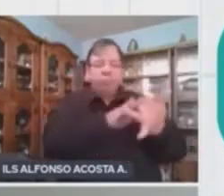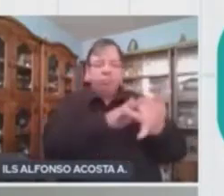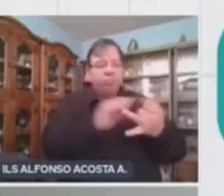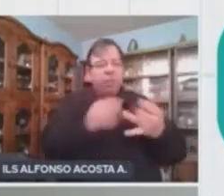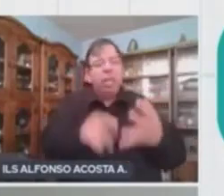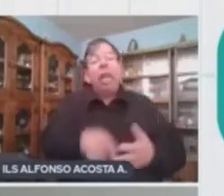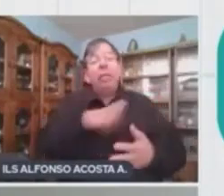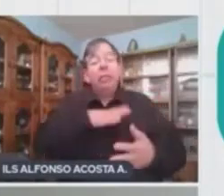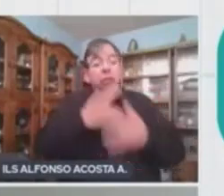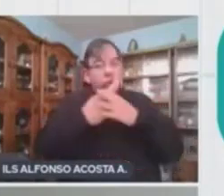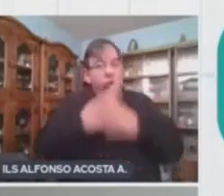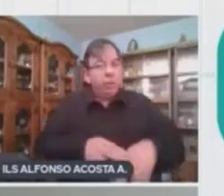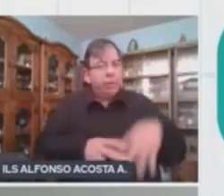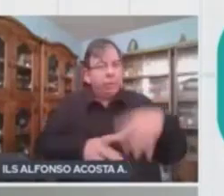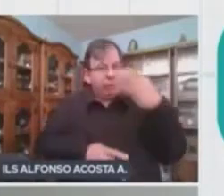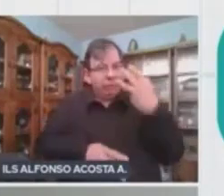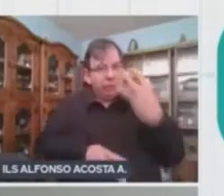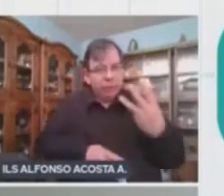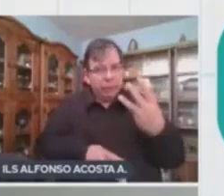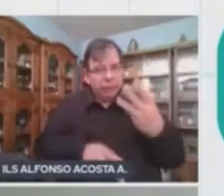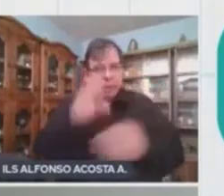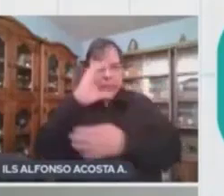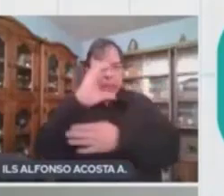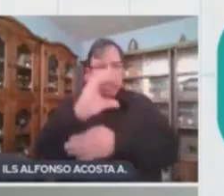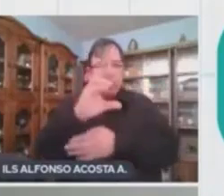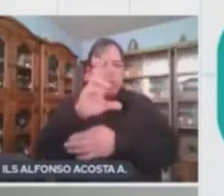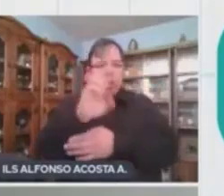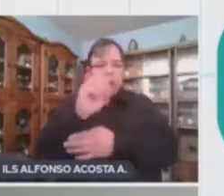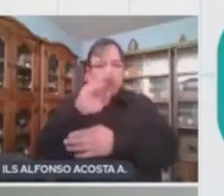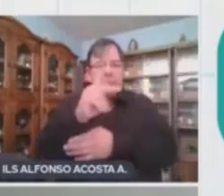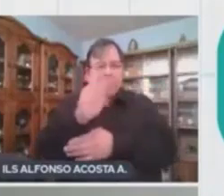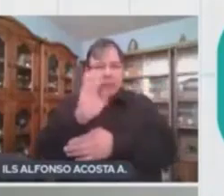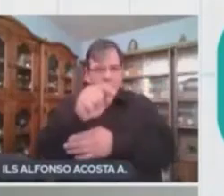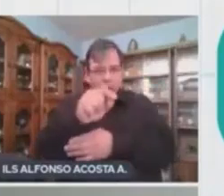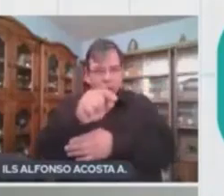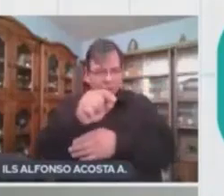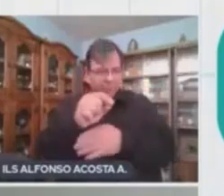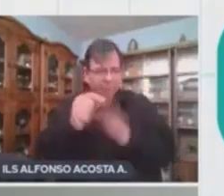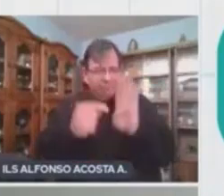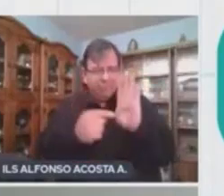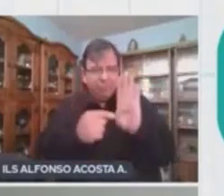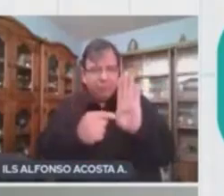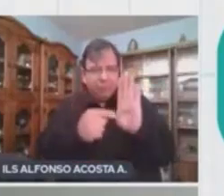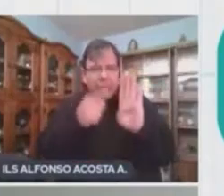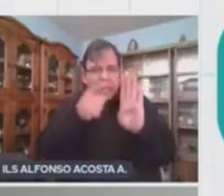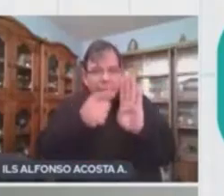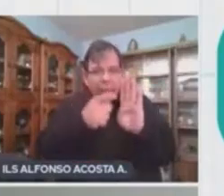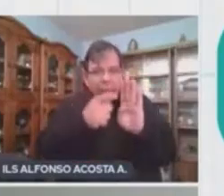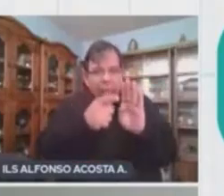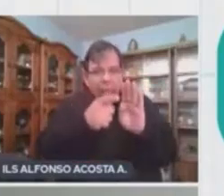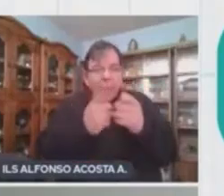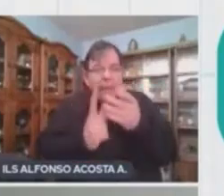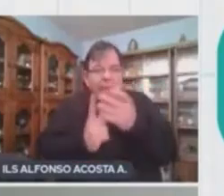opciones. Los cloroplastos, que es el inciso B, son los órganos de las células vegetales que tienen clorofila.